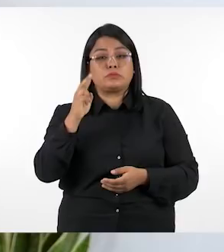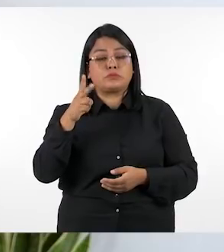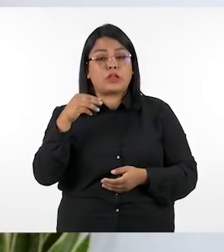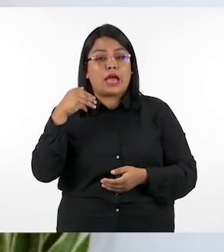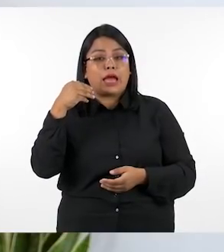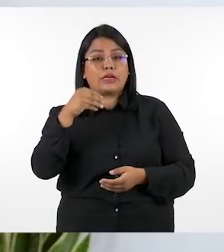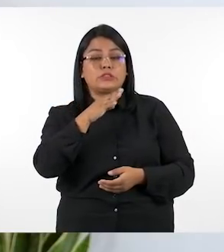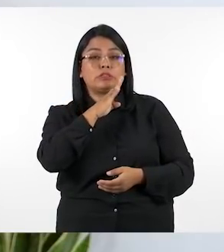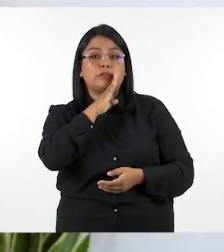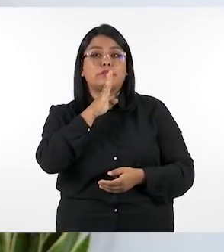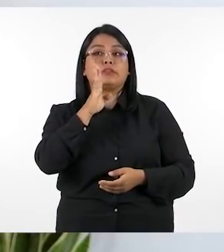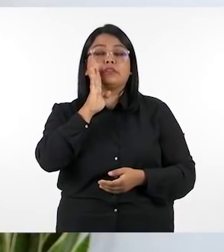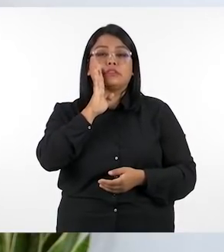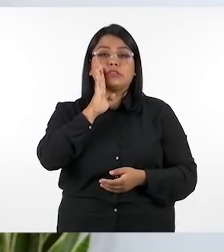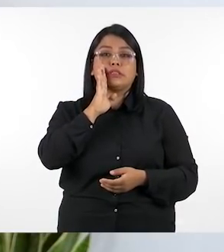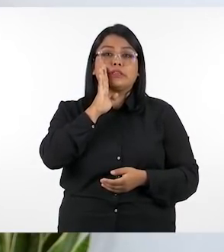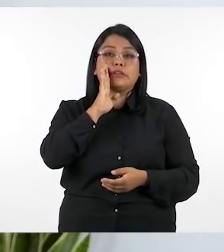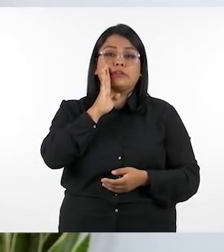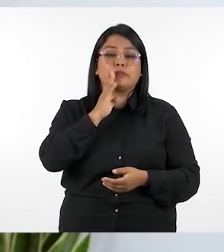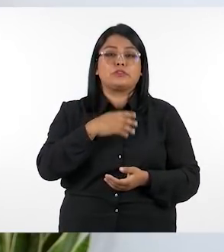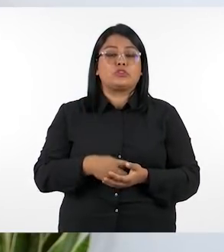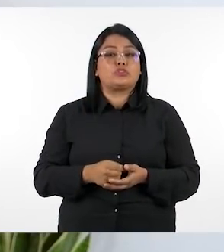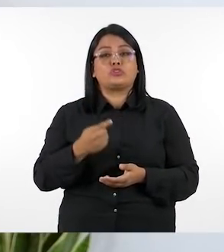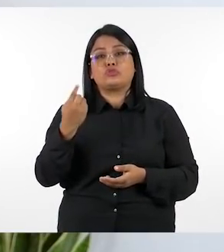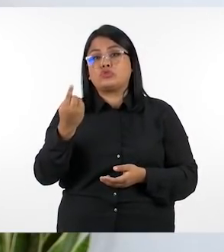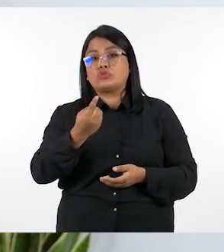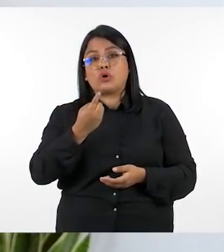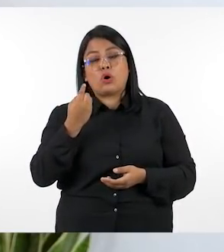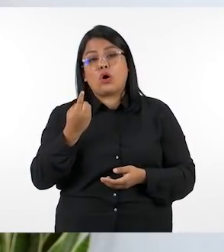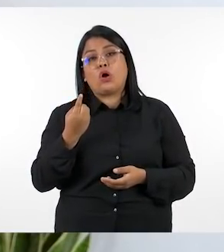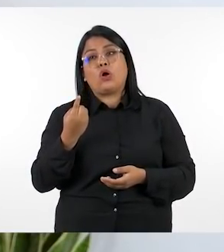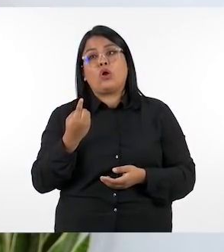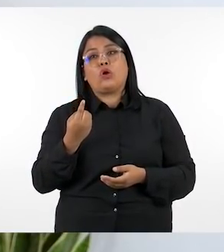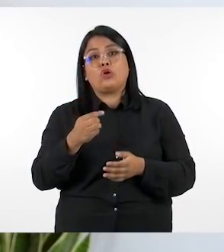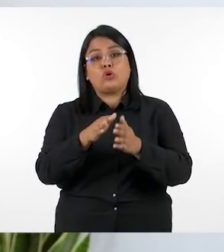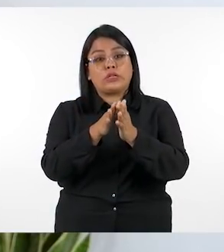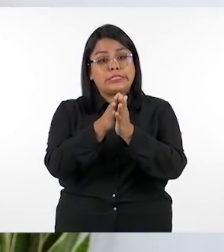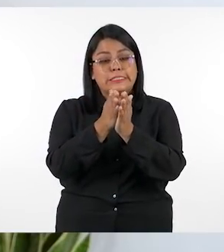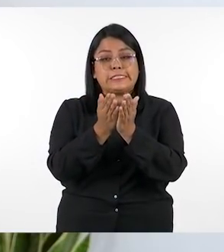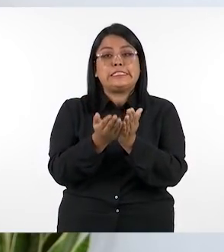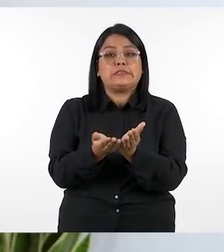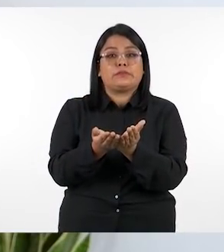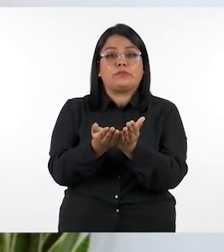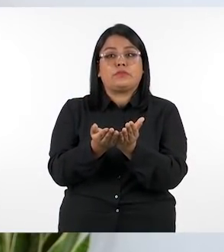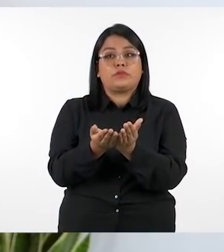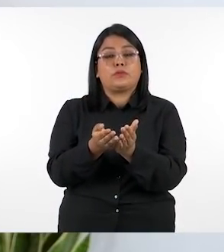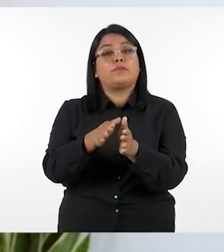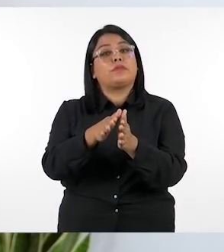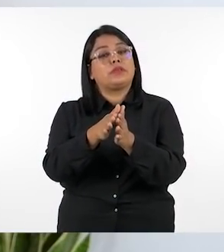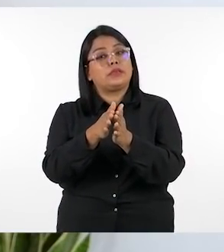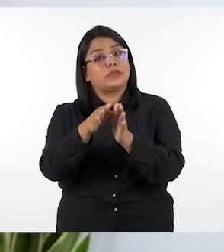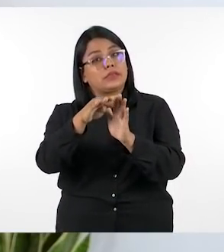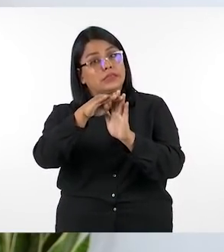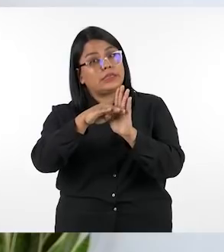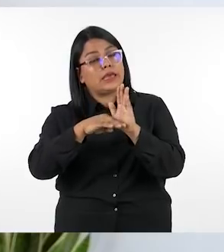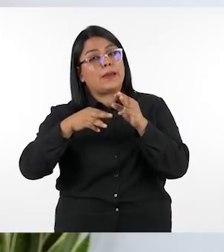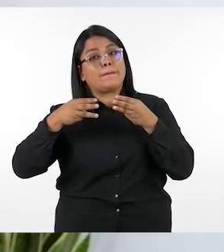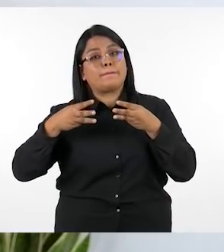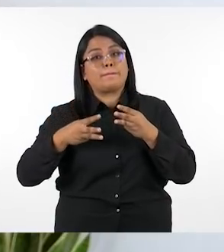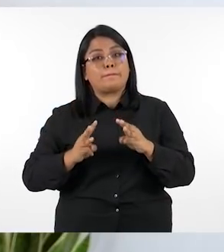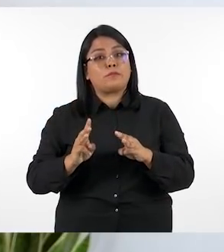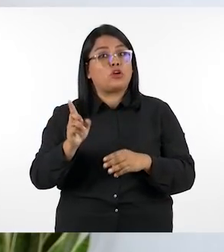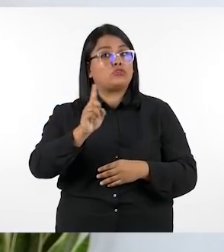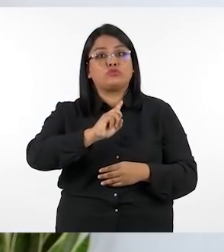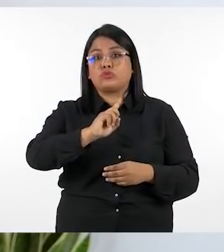primer año y segundo año de bachillerato para los cuales solamente contamos con libro de texto y guía